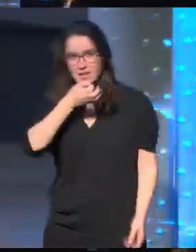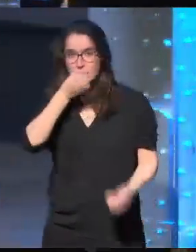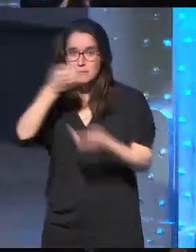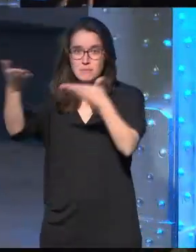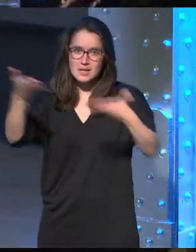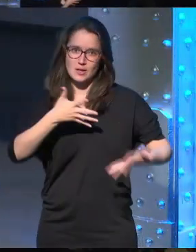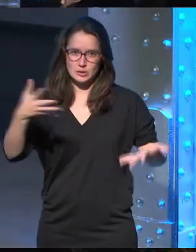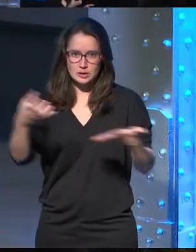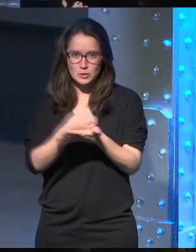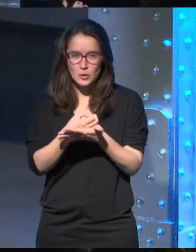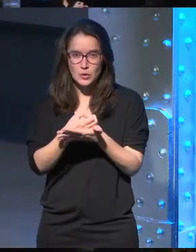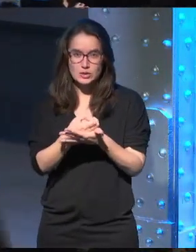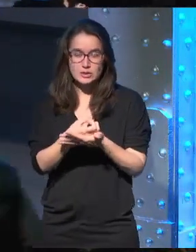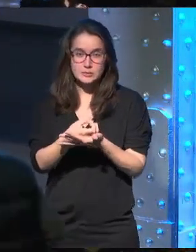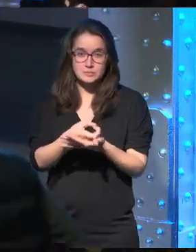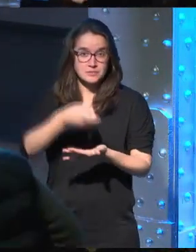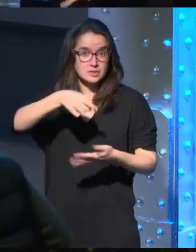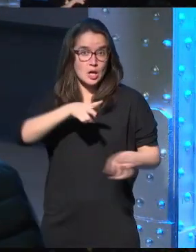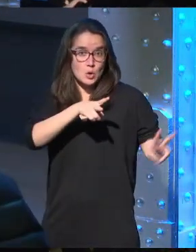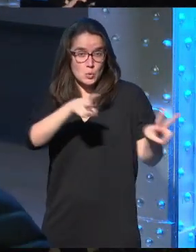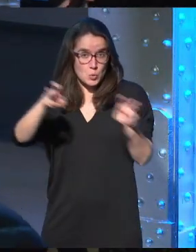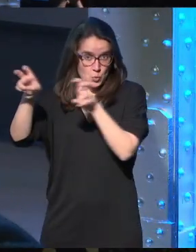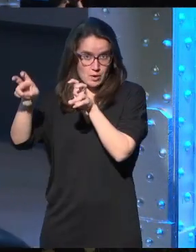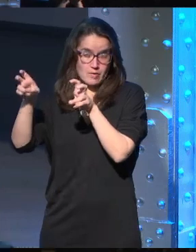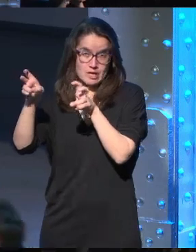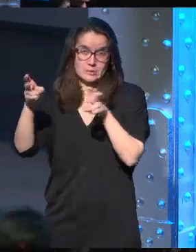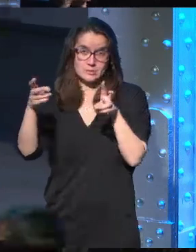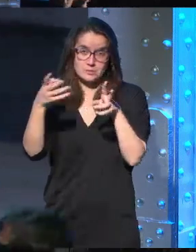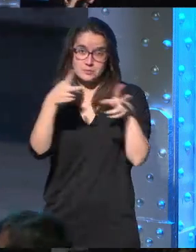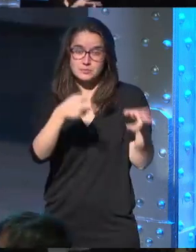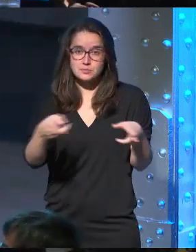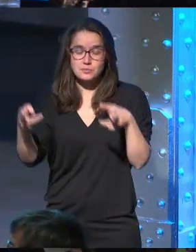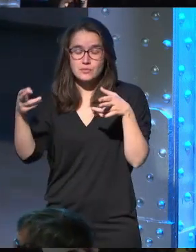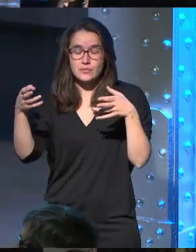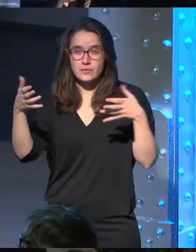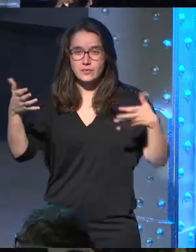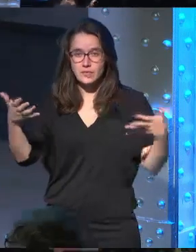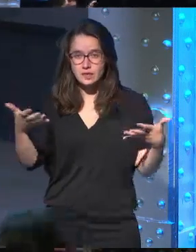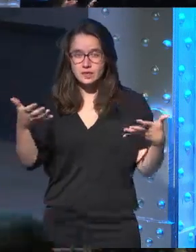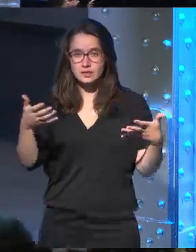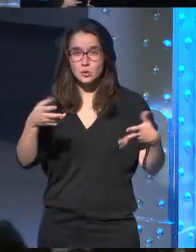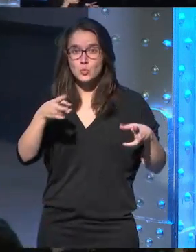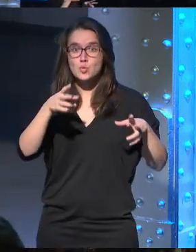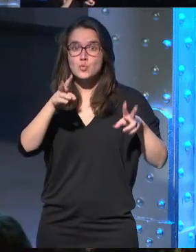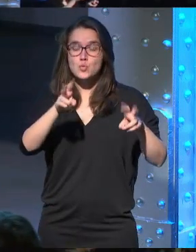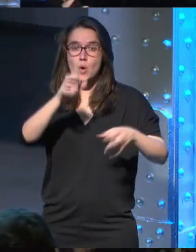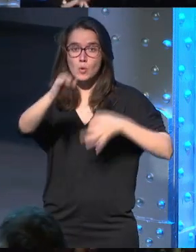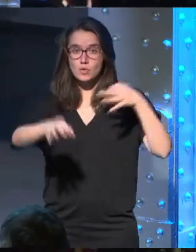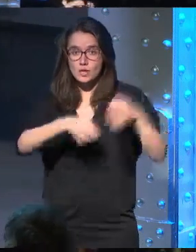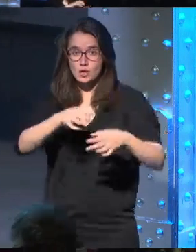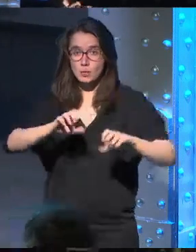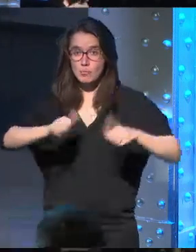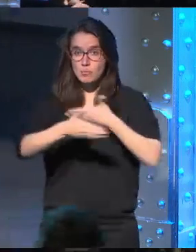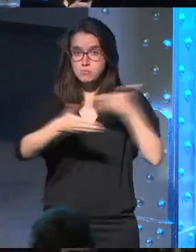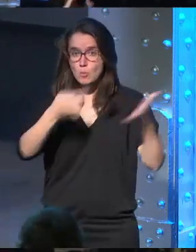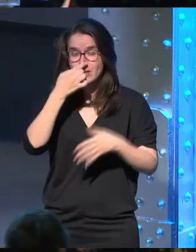Bienvenidos a todos a esta nueva edición de un nuevo ciclo que empezamos el año